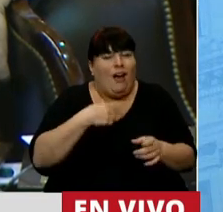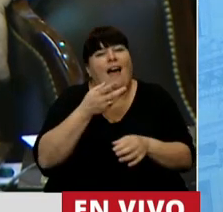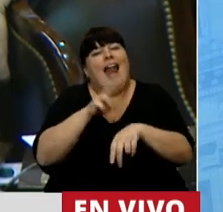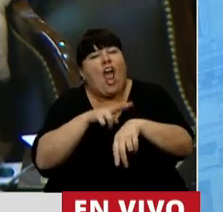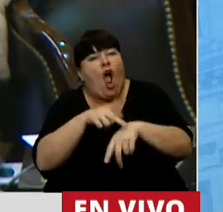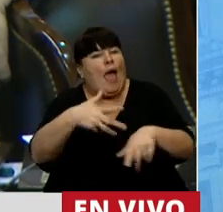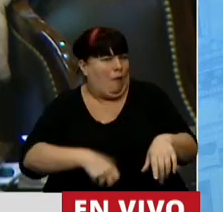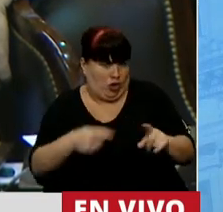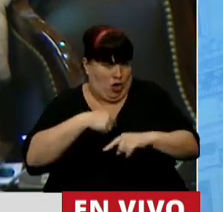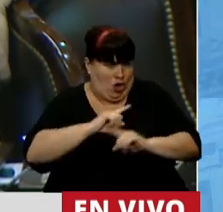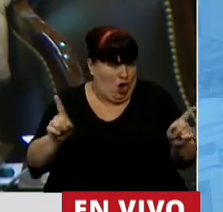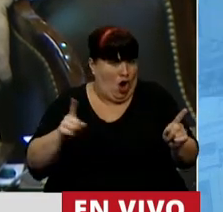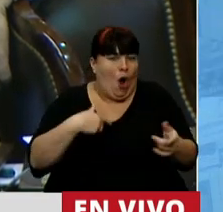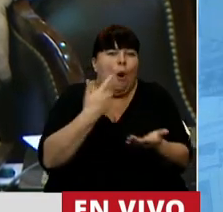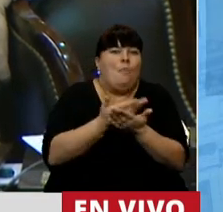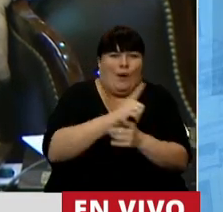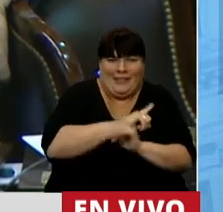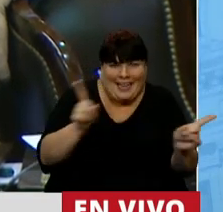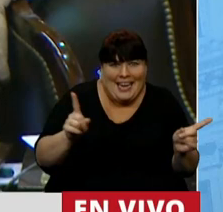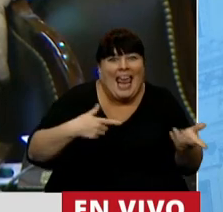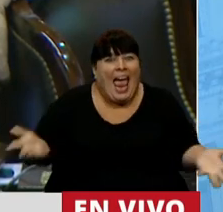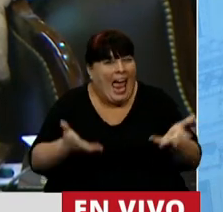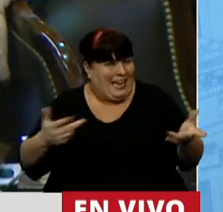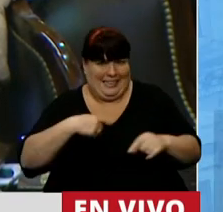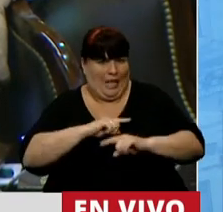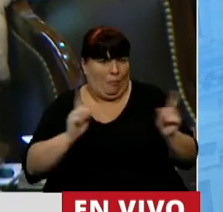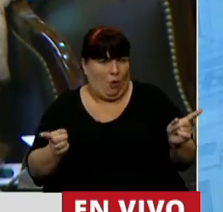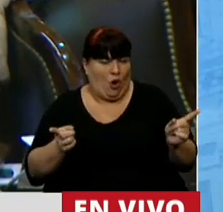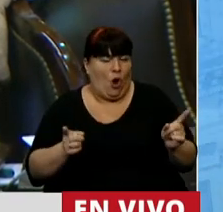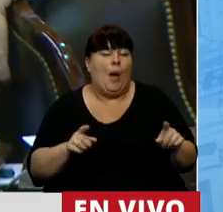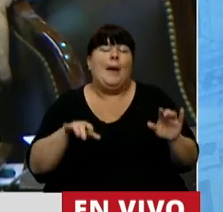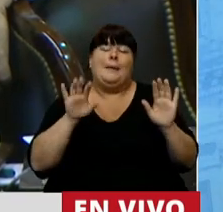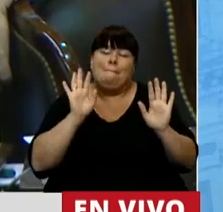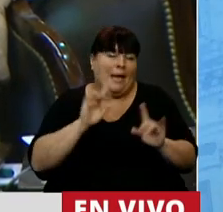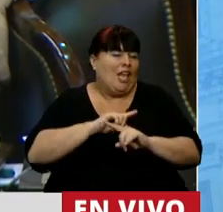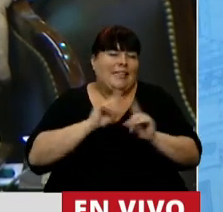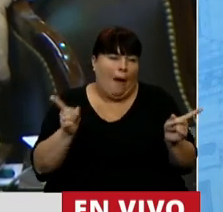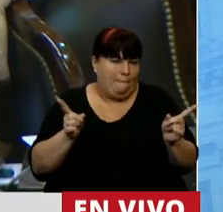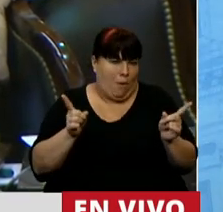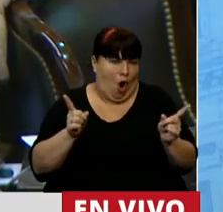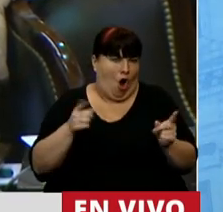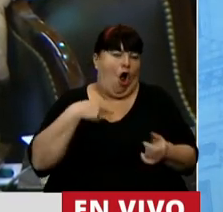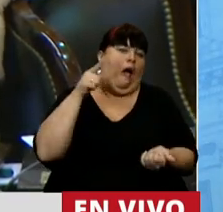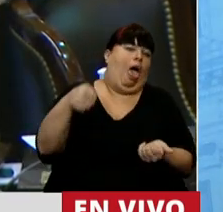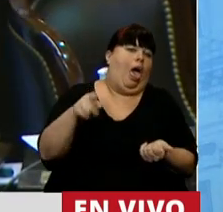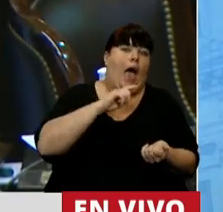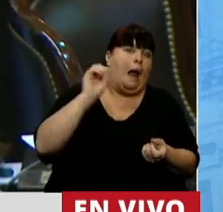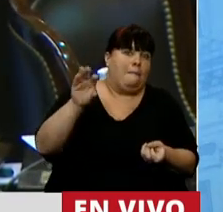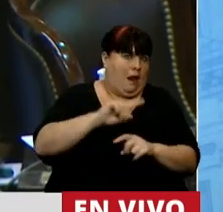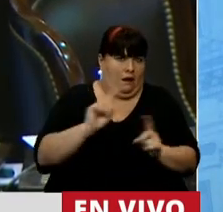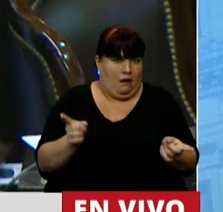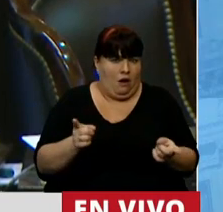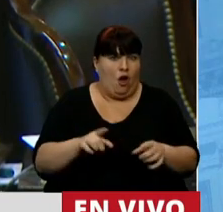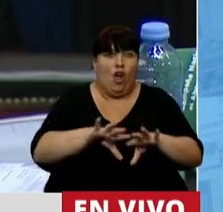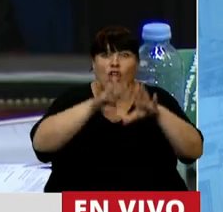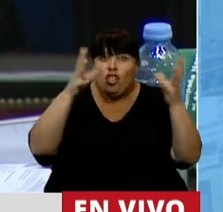sugeriría, no lo propondría ni lo alentaría. Pero mucho menos lo juzgaría. Pero